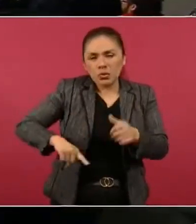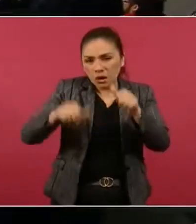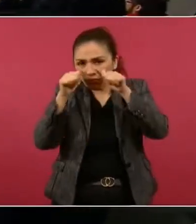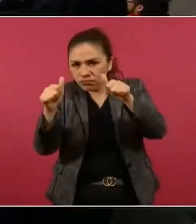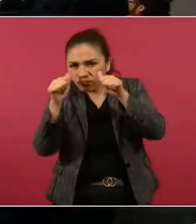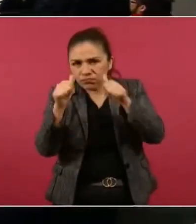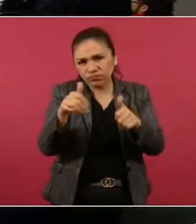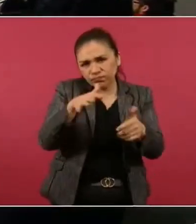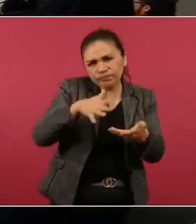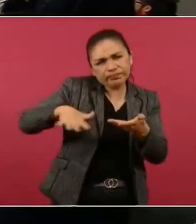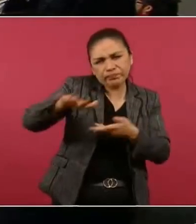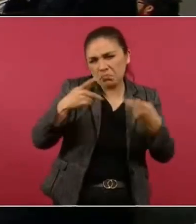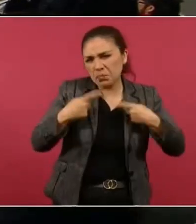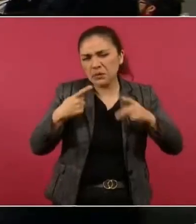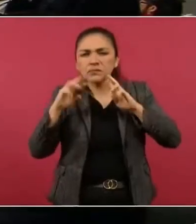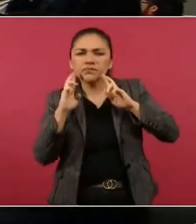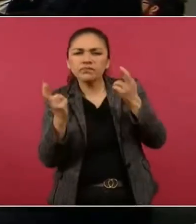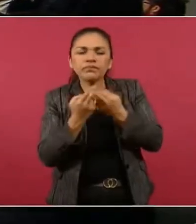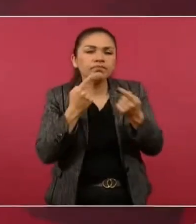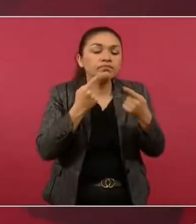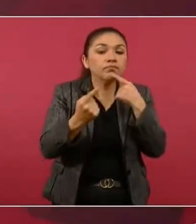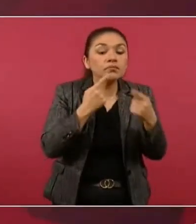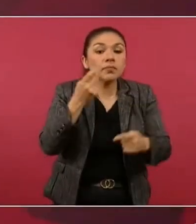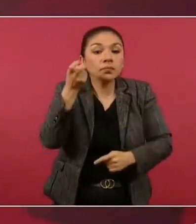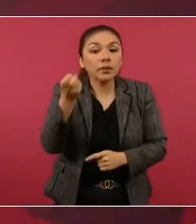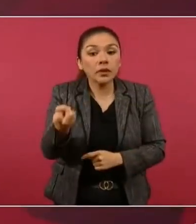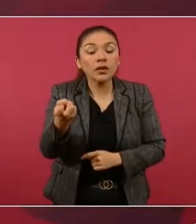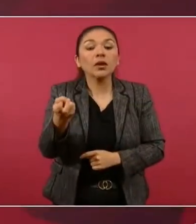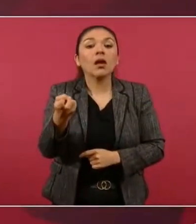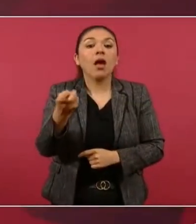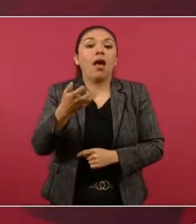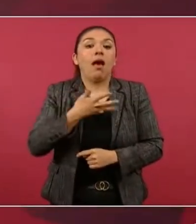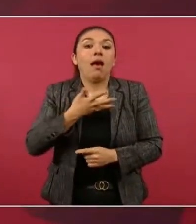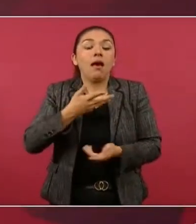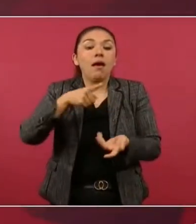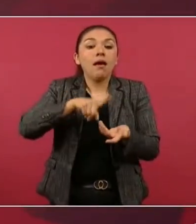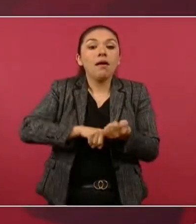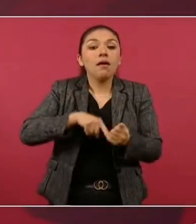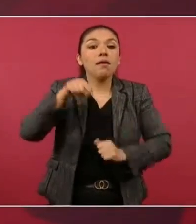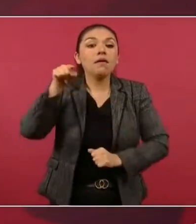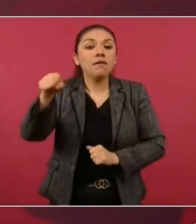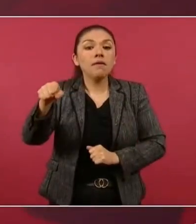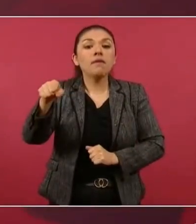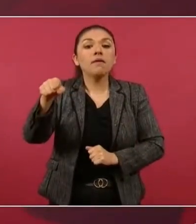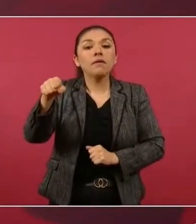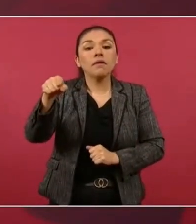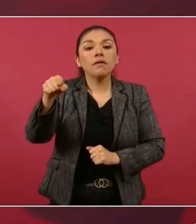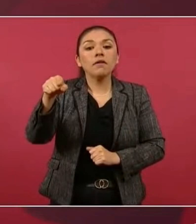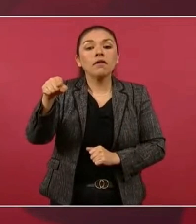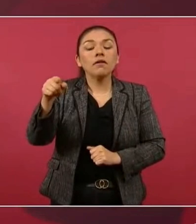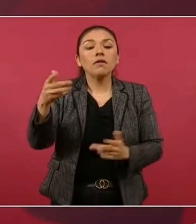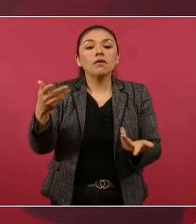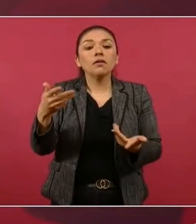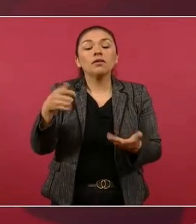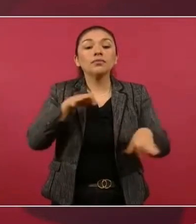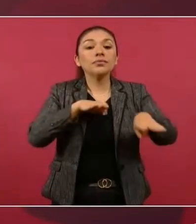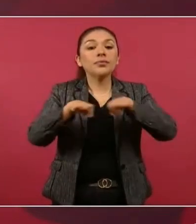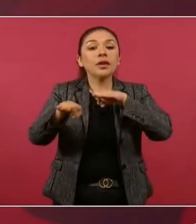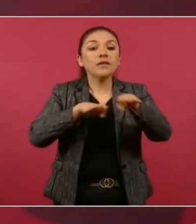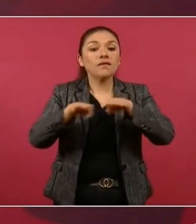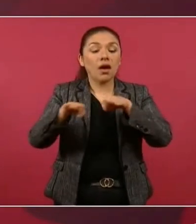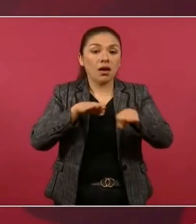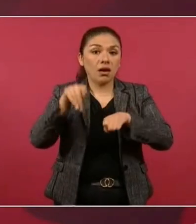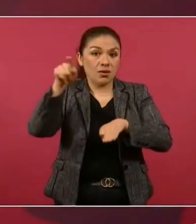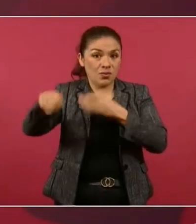servidores públicos, que están operando